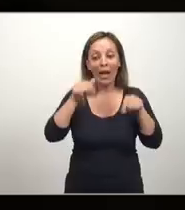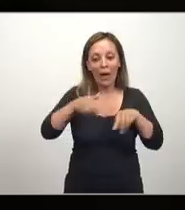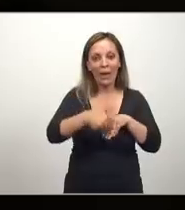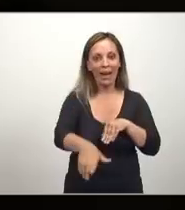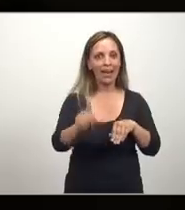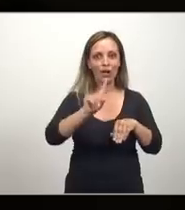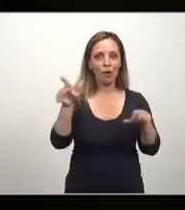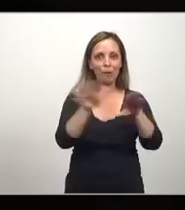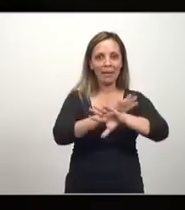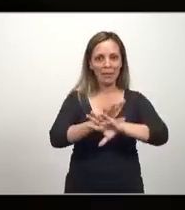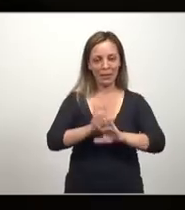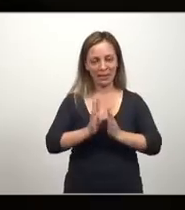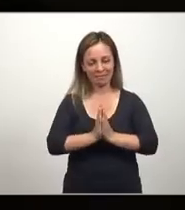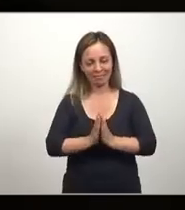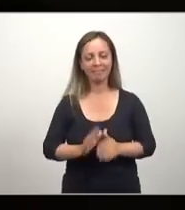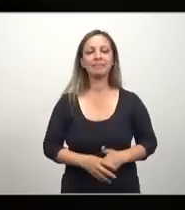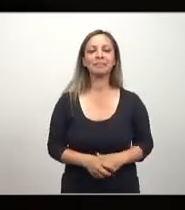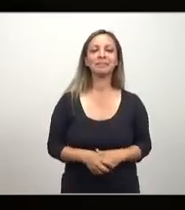no me confunda tanto en los nombres.